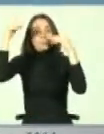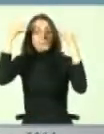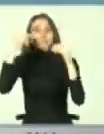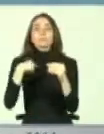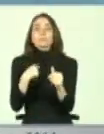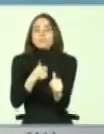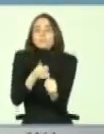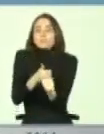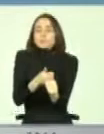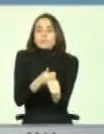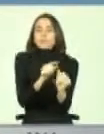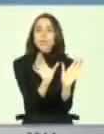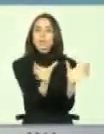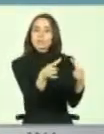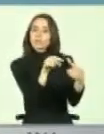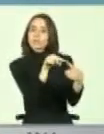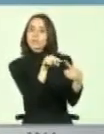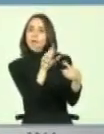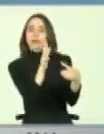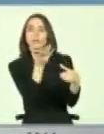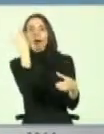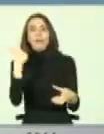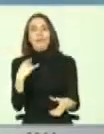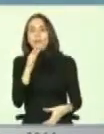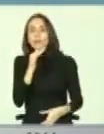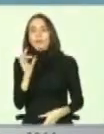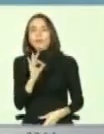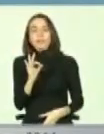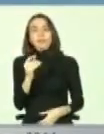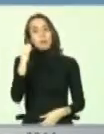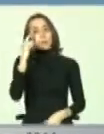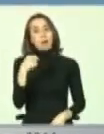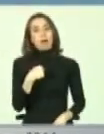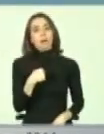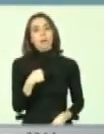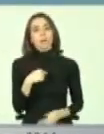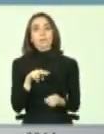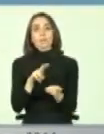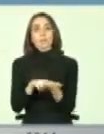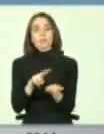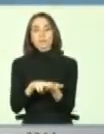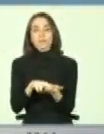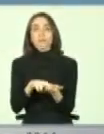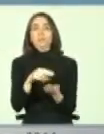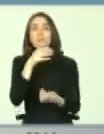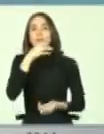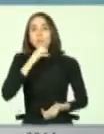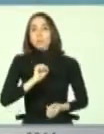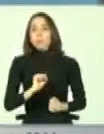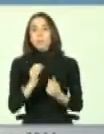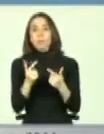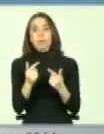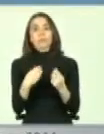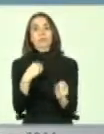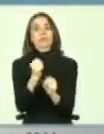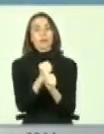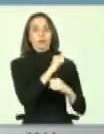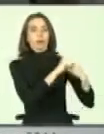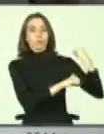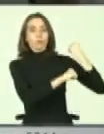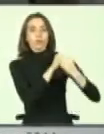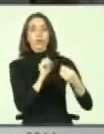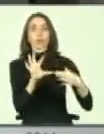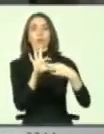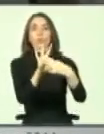cercanía a un mundo que a lo mejor no lo hubiese tenido. Yo siento que para mí ha sido verdaderamente un privilegio haber podido trabajar todos estos años